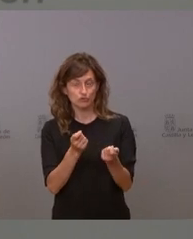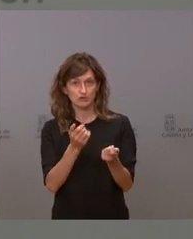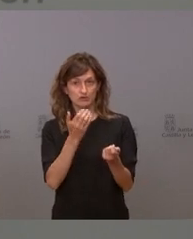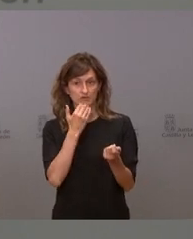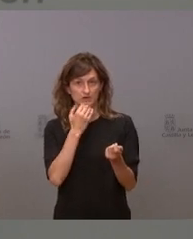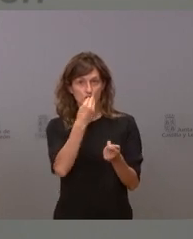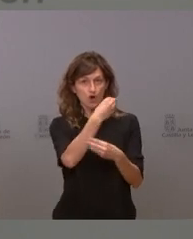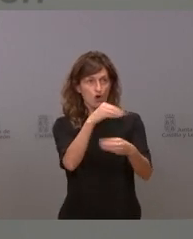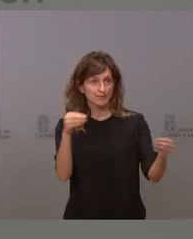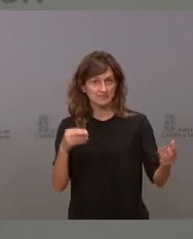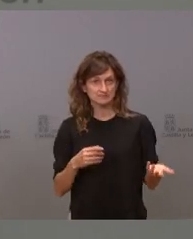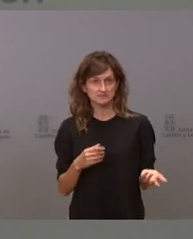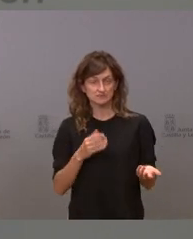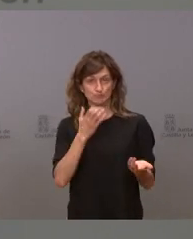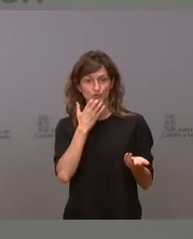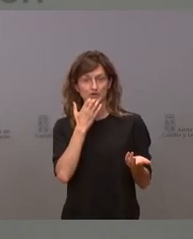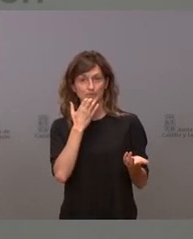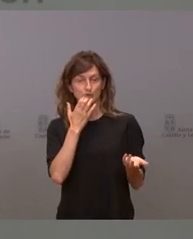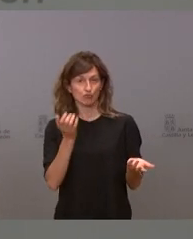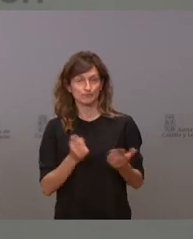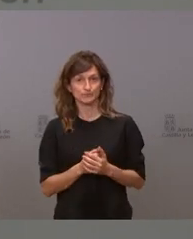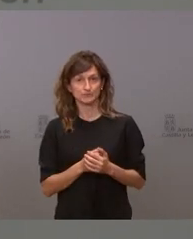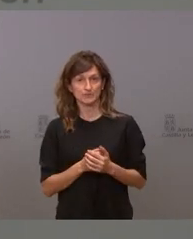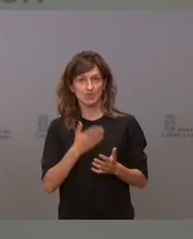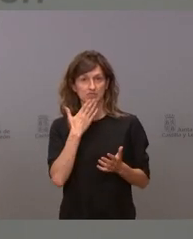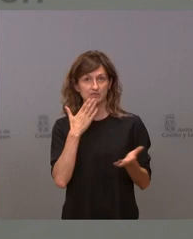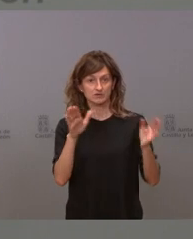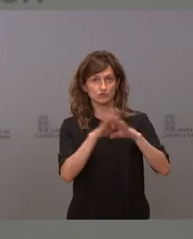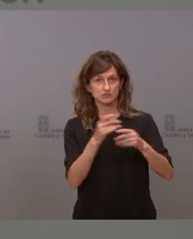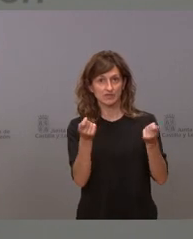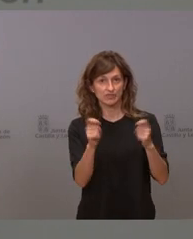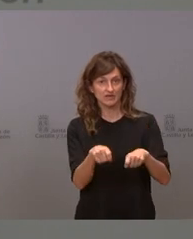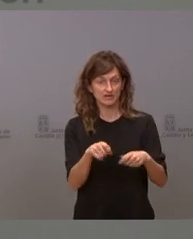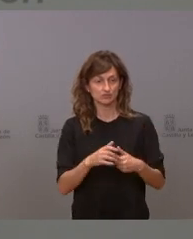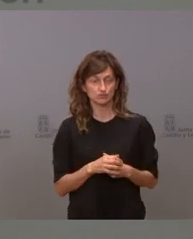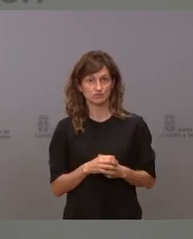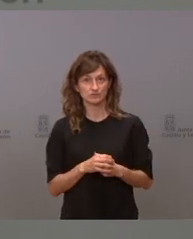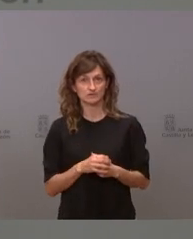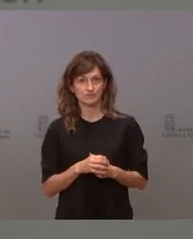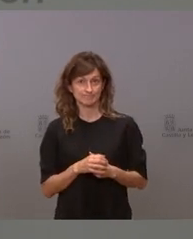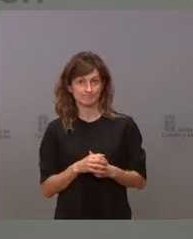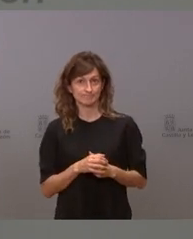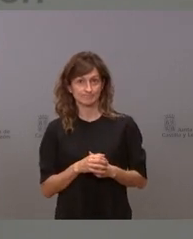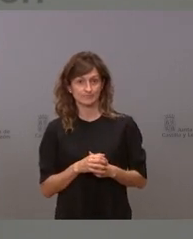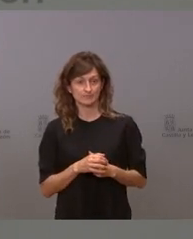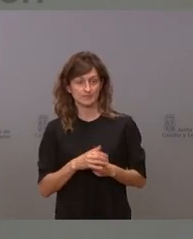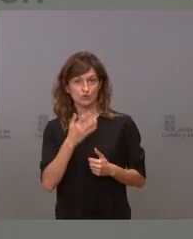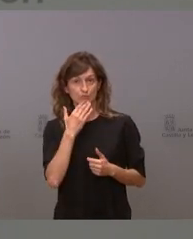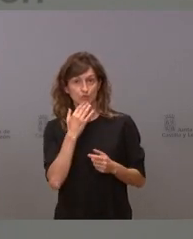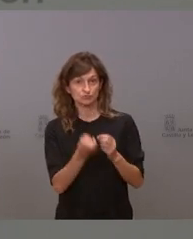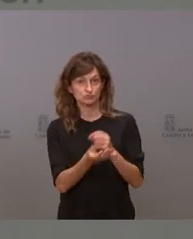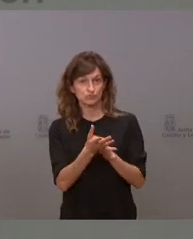a los jóvenes cerrando el ocio nocturno y la única manera efectiva de cerrar el ocio nocturno es declarar un toque de queda